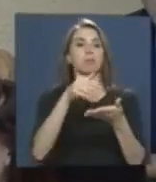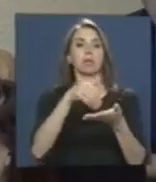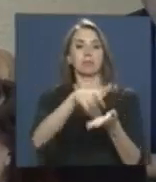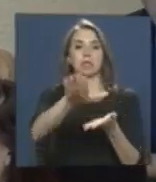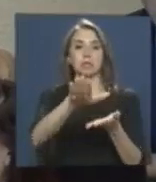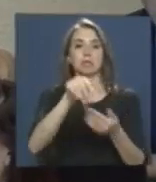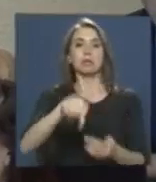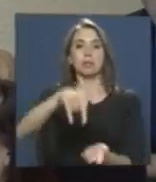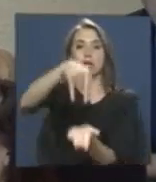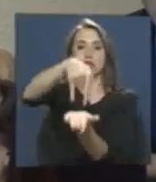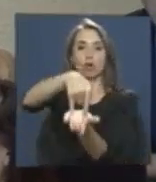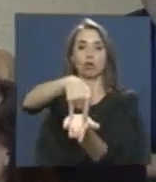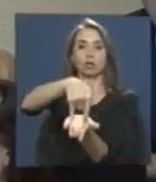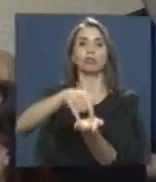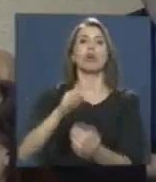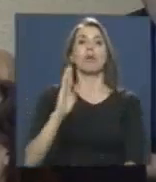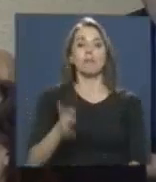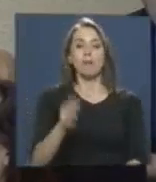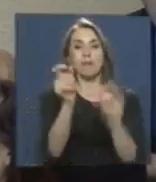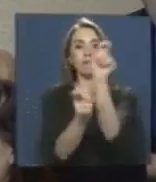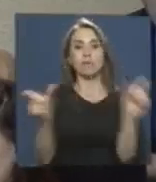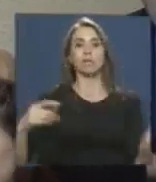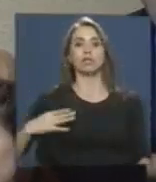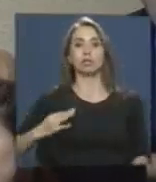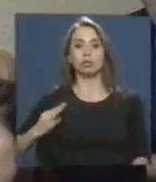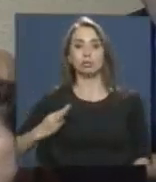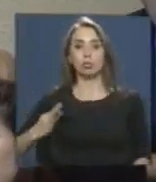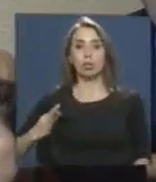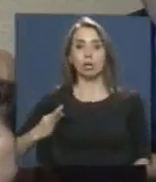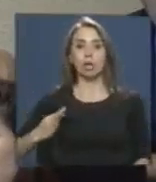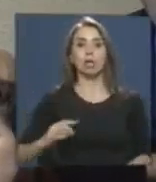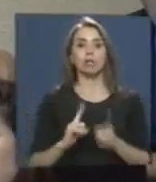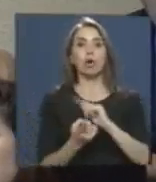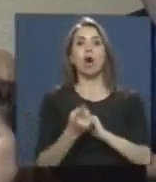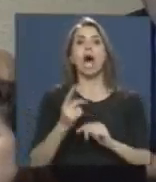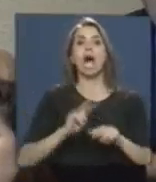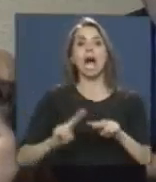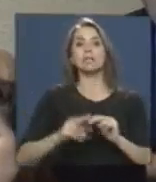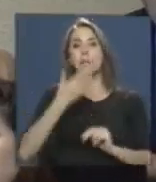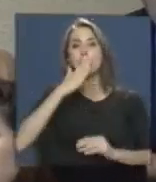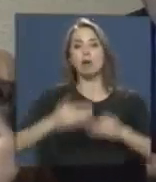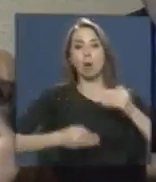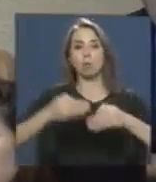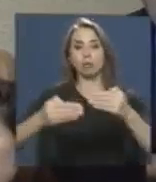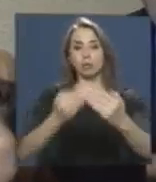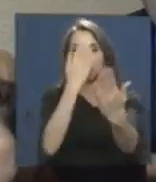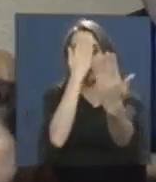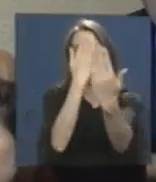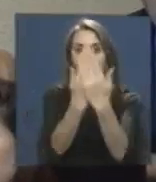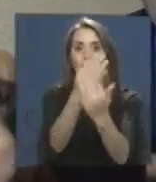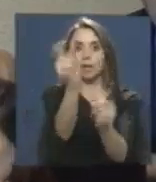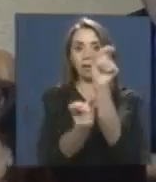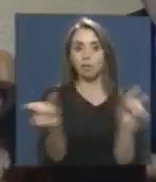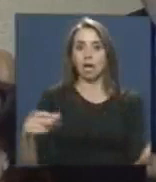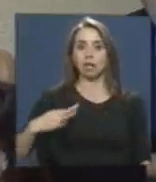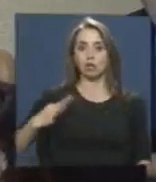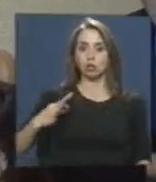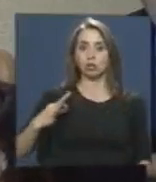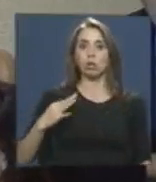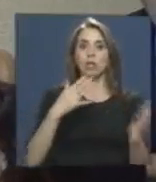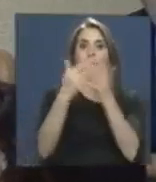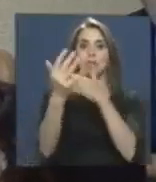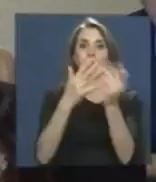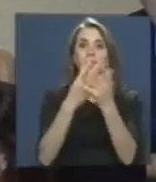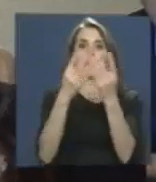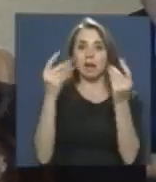este Congreso se debe, y también la ciudadanía, de un mejor procedimiento de cada una ciudadanía, con más transparencia